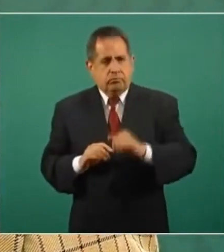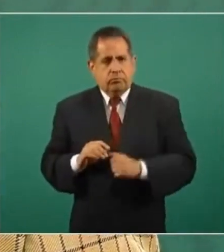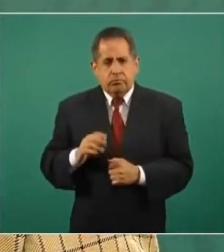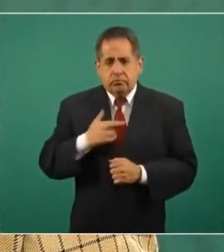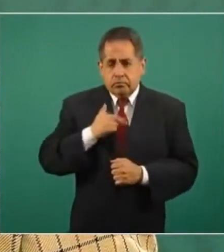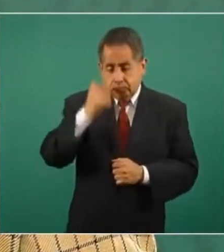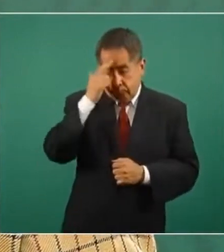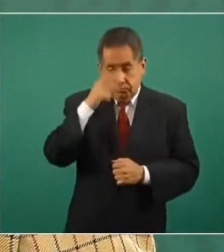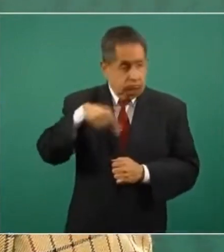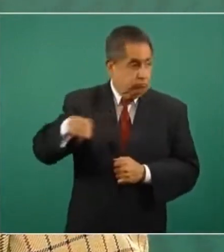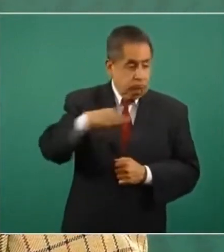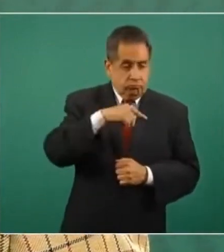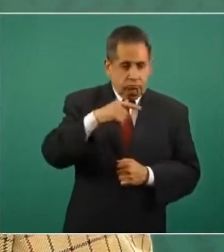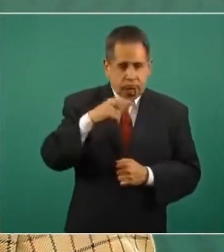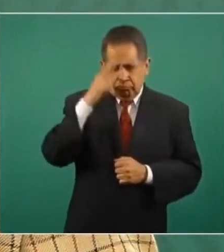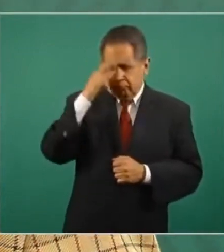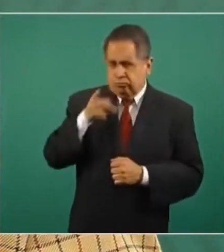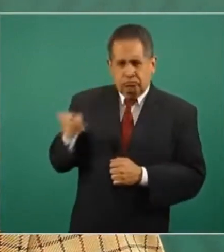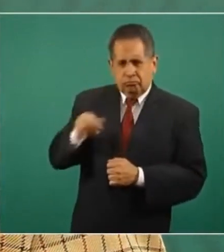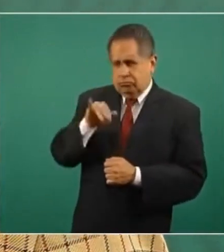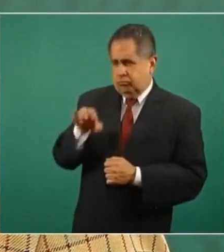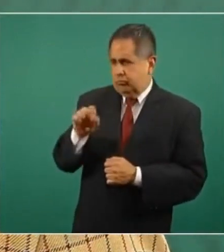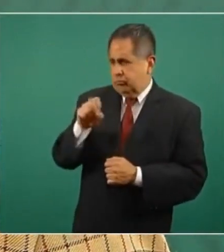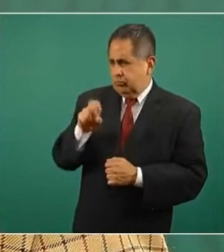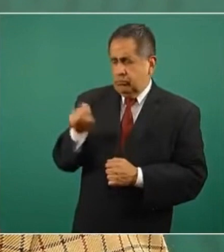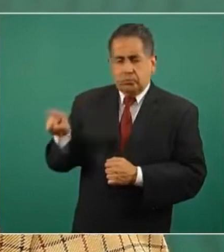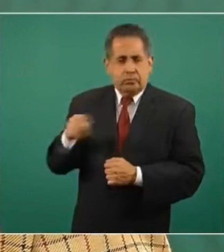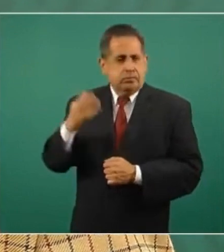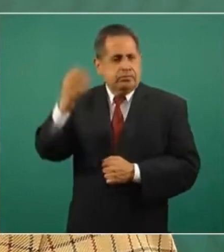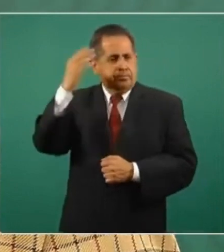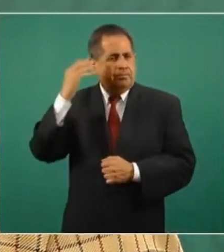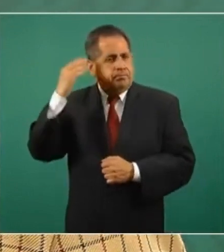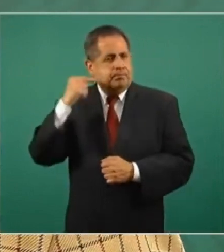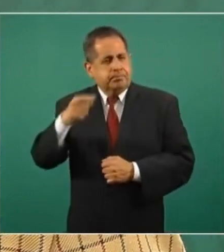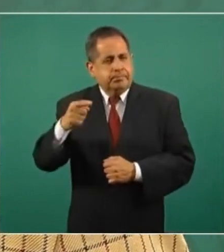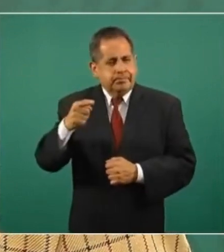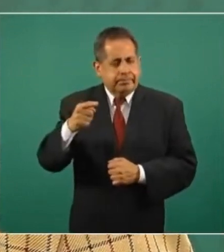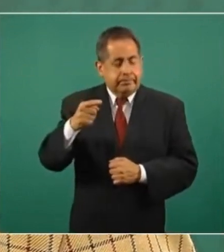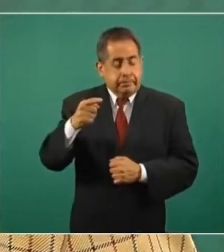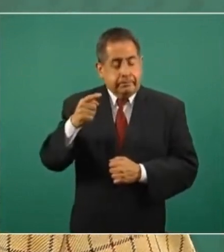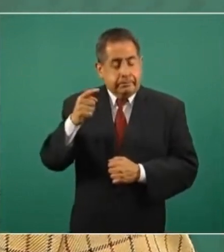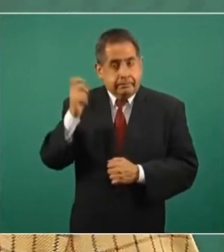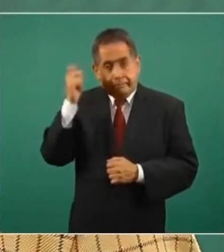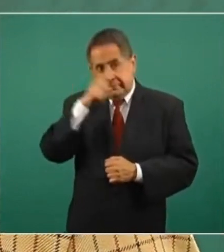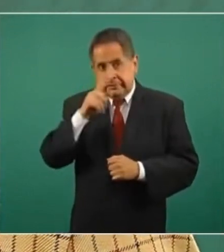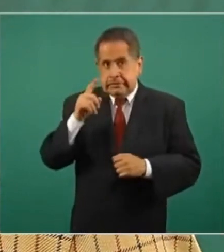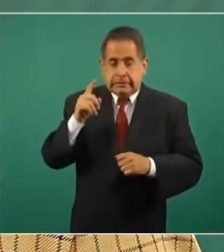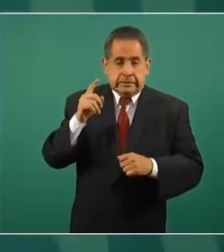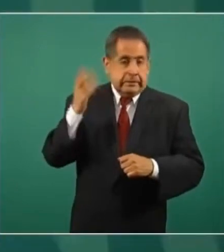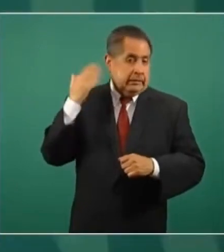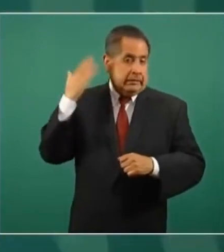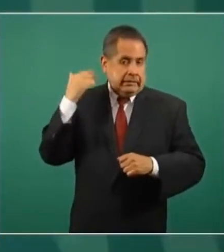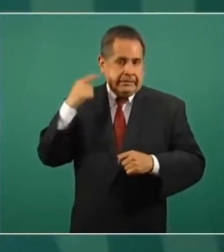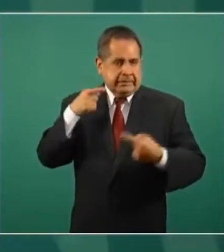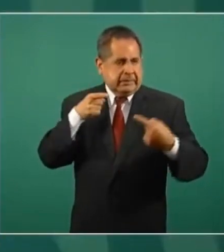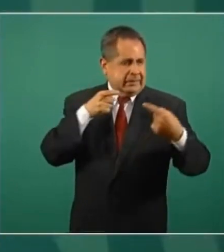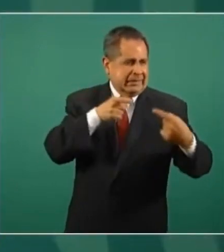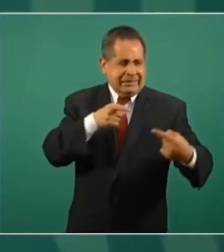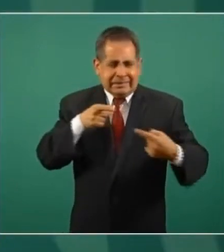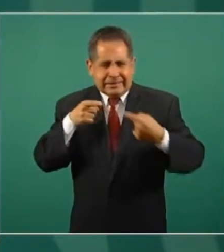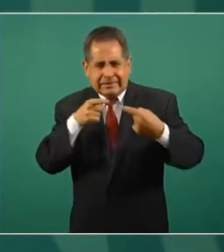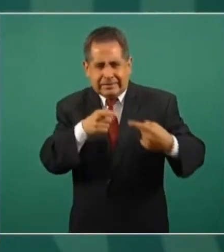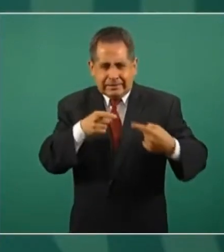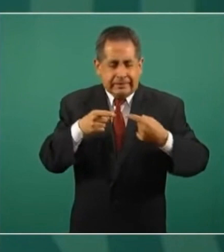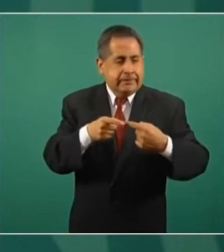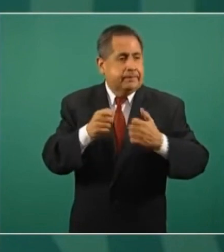y seguramente también Jesús recuerda, esos días muy, yo diría, tensos en